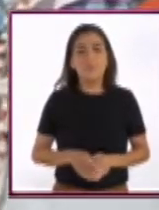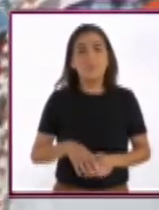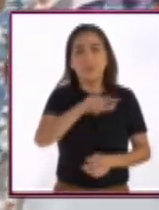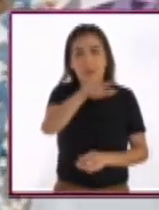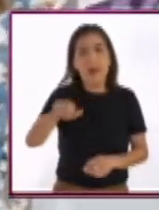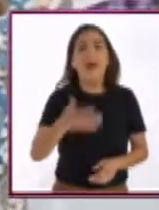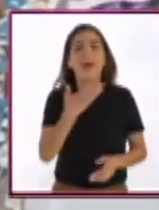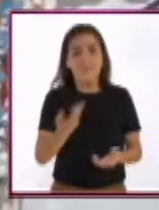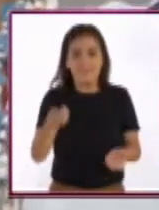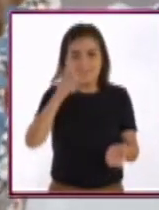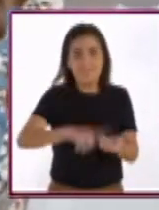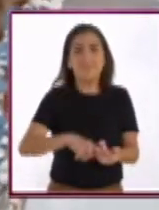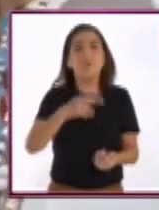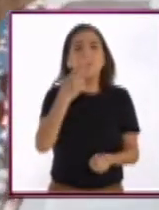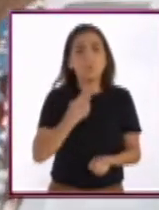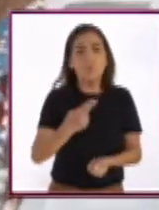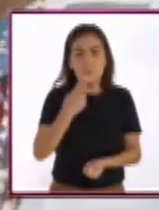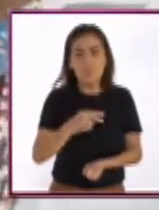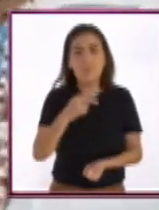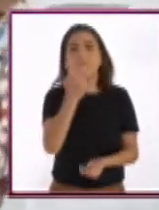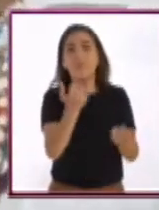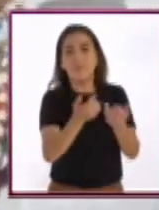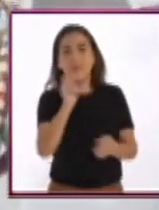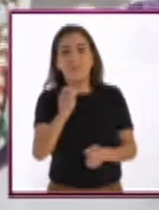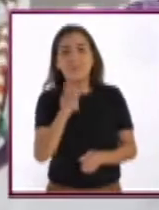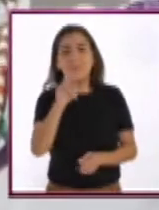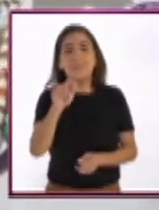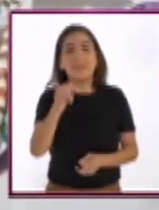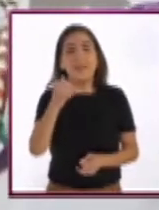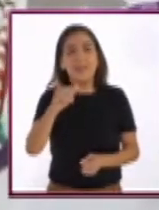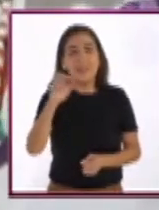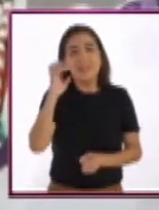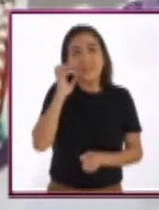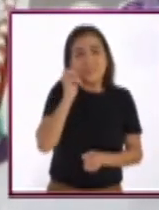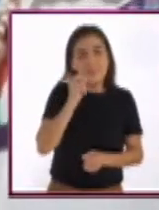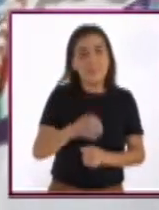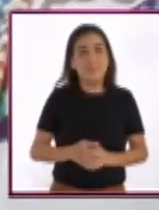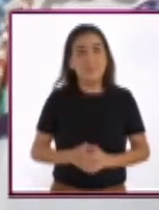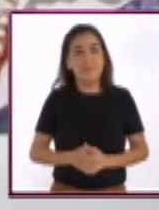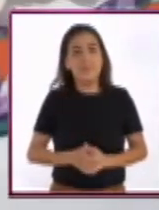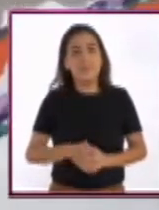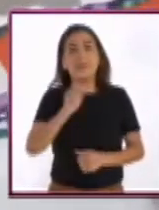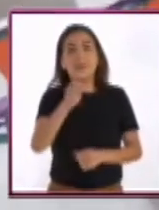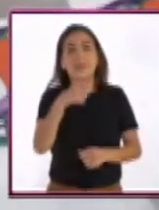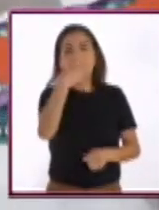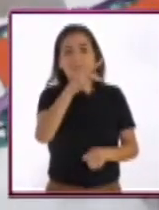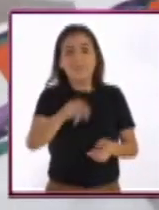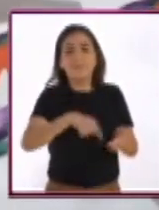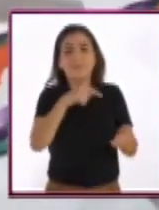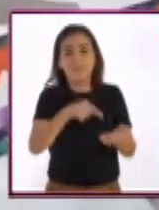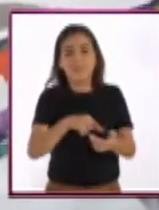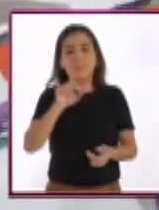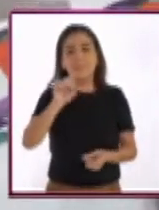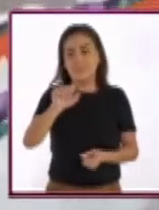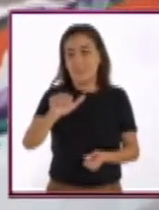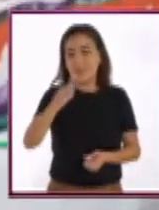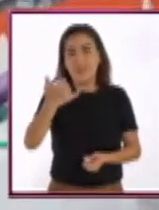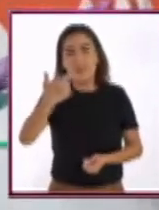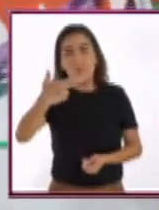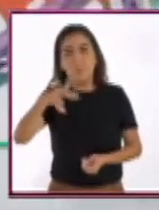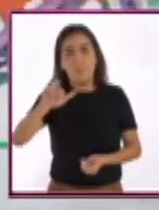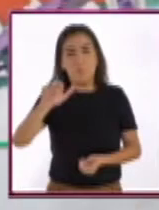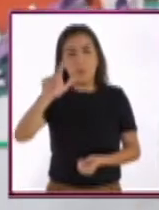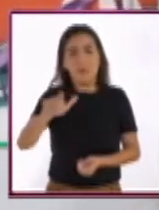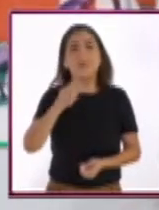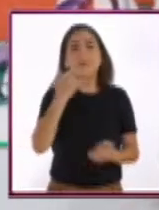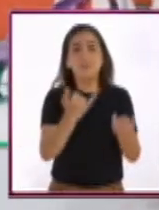Y van, fueron mujeres. ¿Pitalla dulce o pitalla agria? Es de saguaro, de esas. Ah, la pitalla de saguaro.